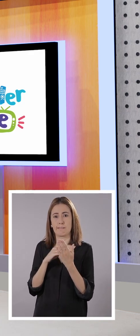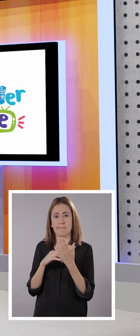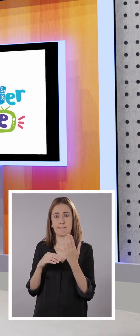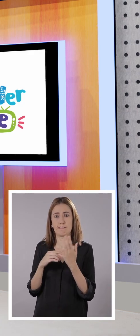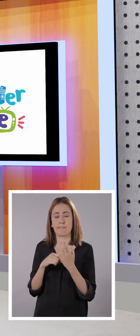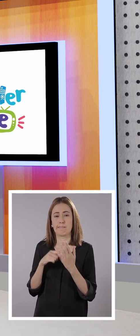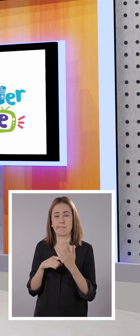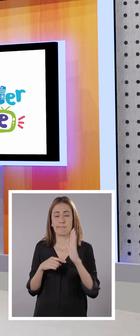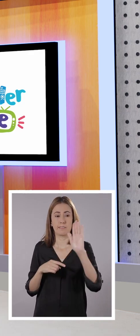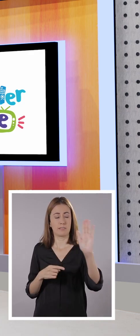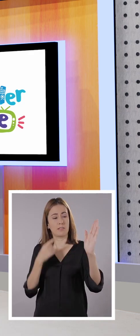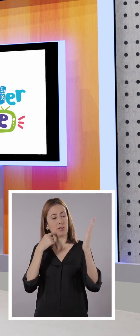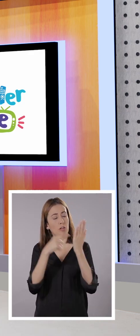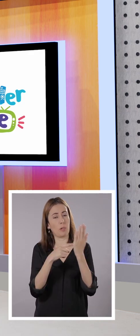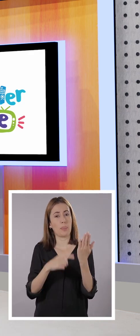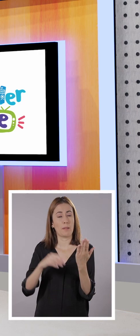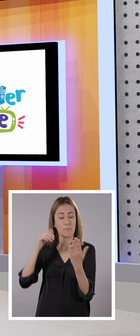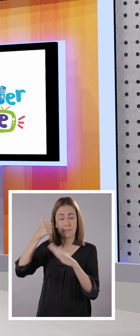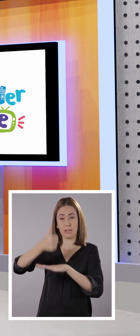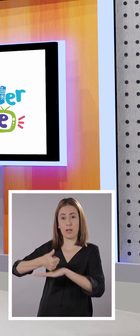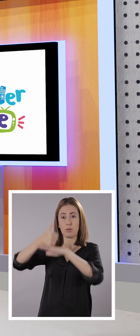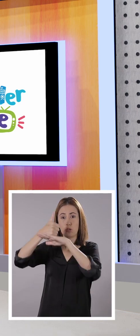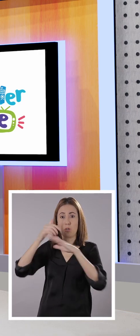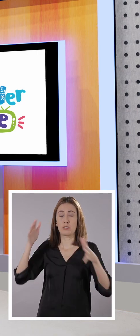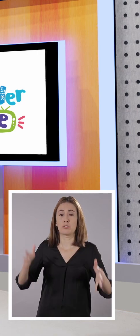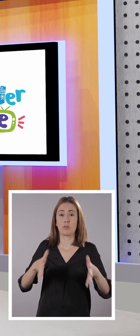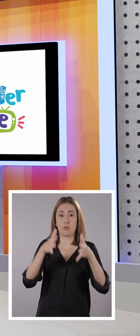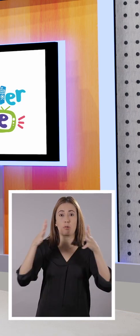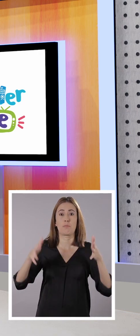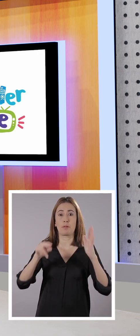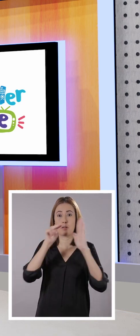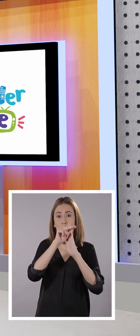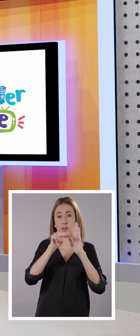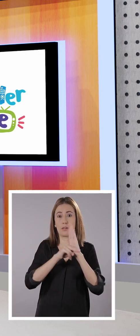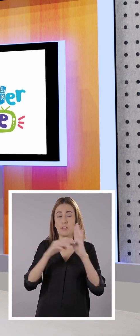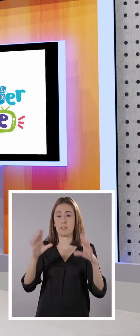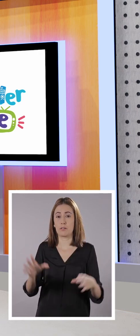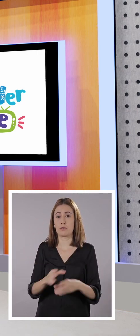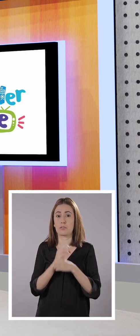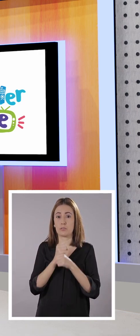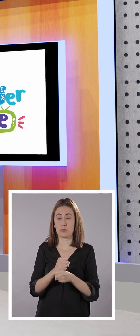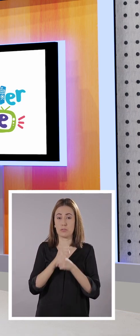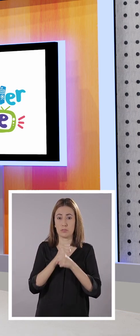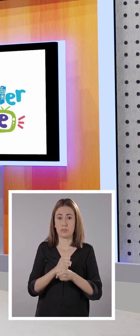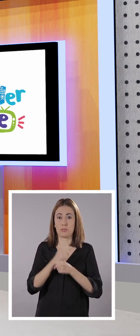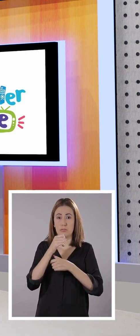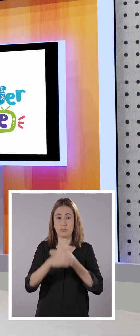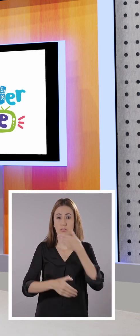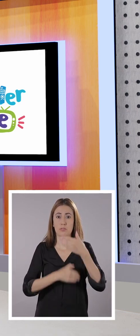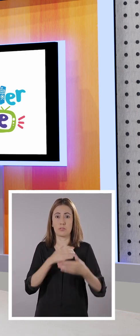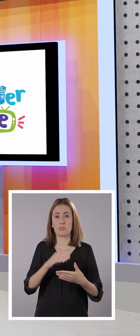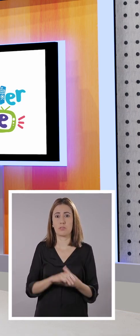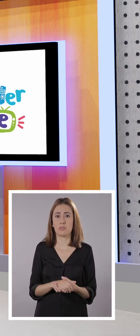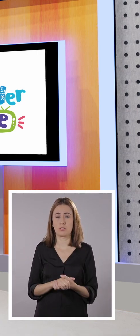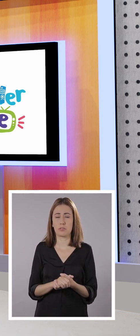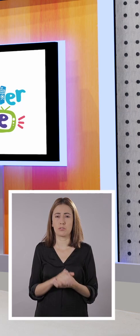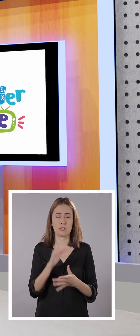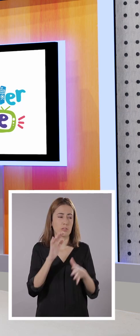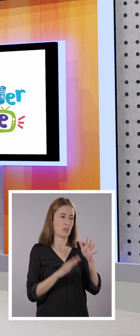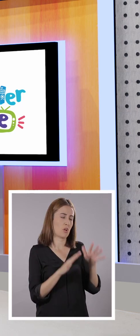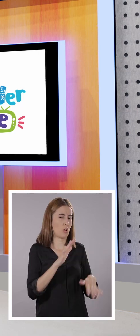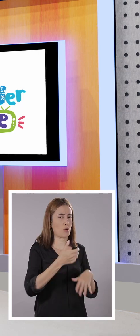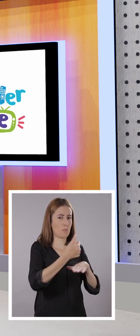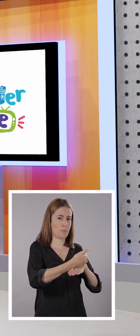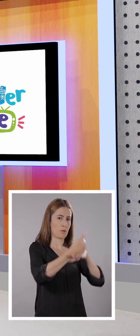Ah, mira. Aquí dice que las autoridades promueven los protocolos de seguridad sanitaria. Mmm, interesante. ¿Cómo